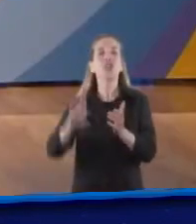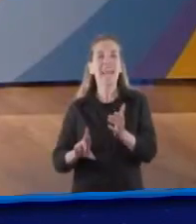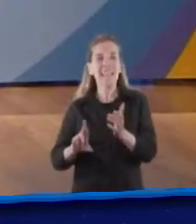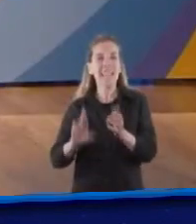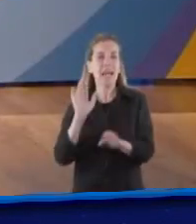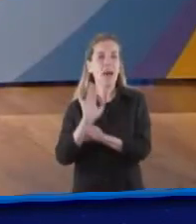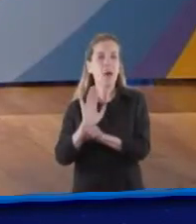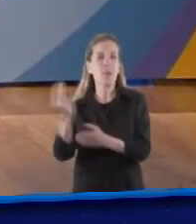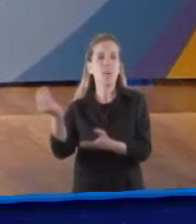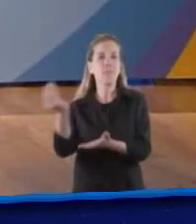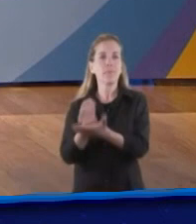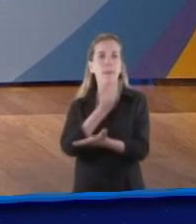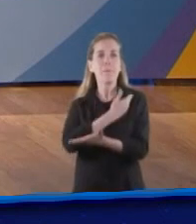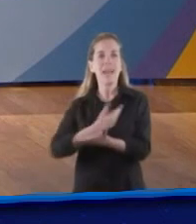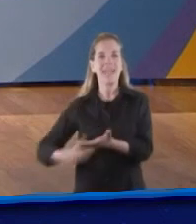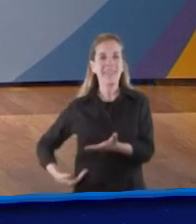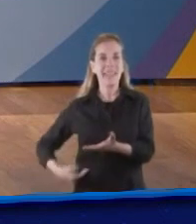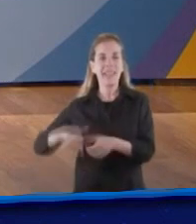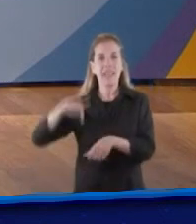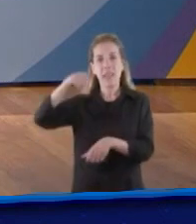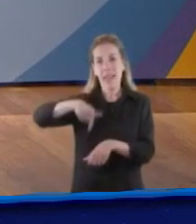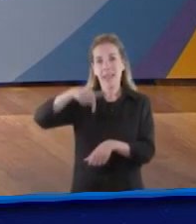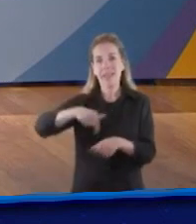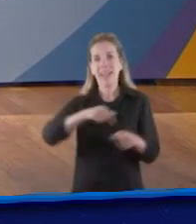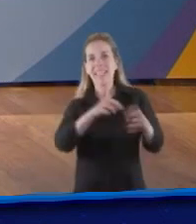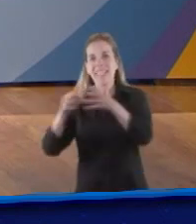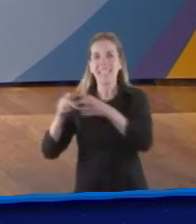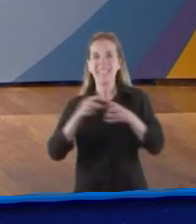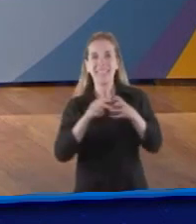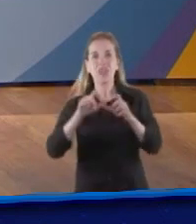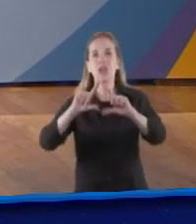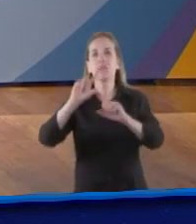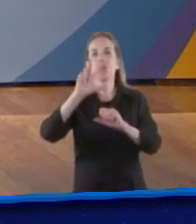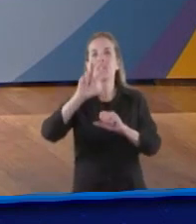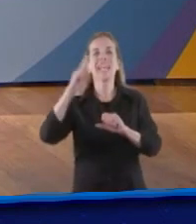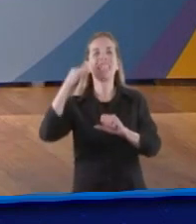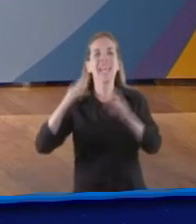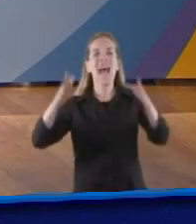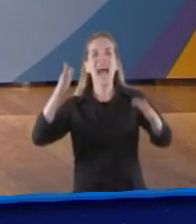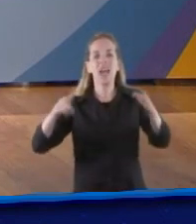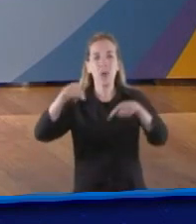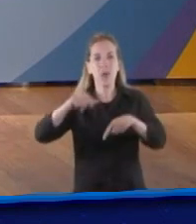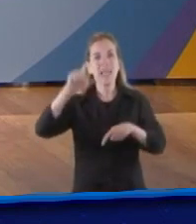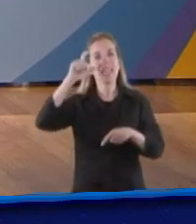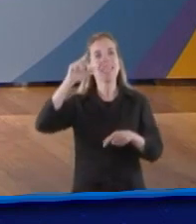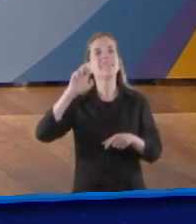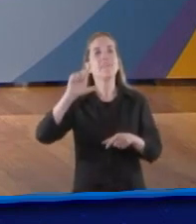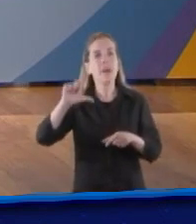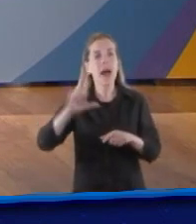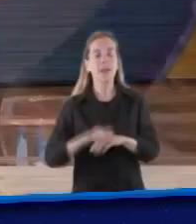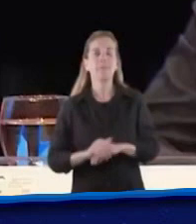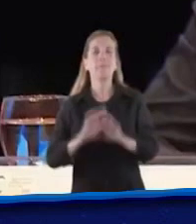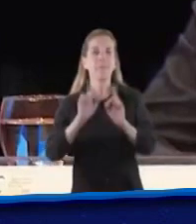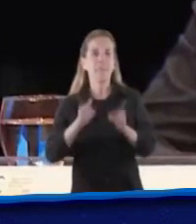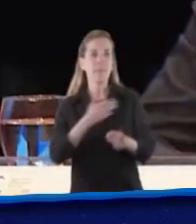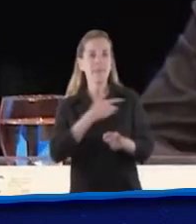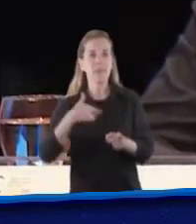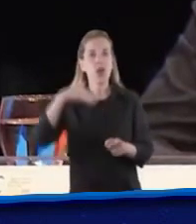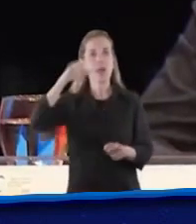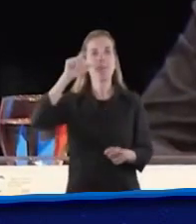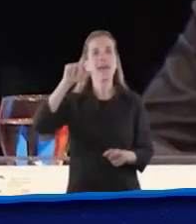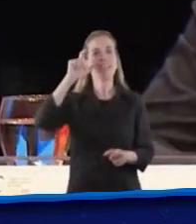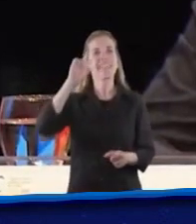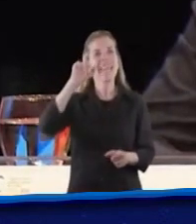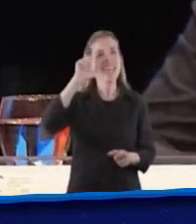un gran reto. Pocos comerciamos entre nosotros, los países, digamos, de esta parte del mundo, y pasa justamente